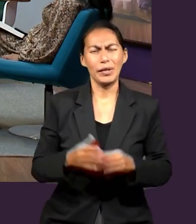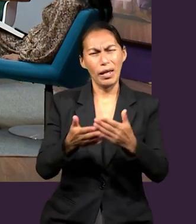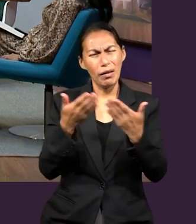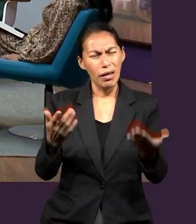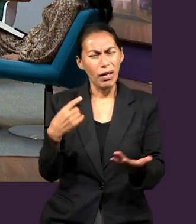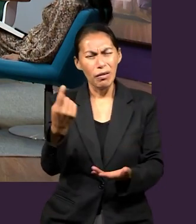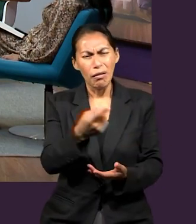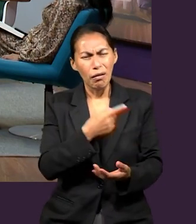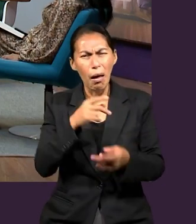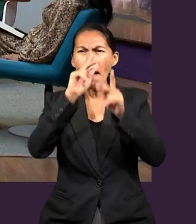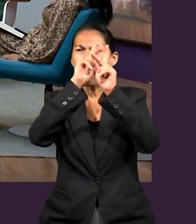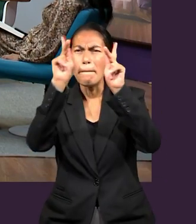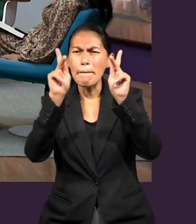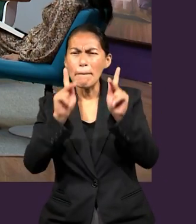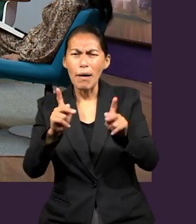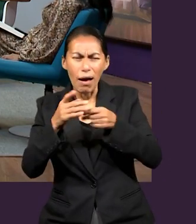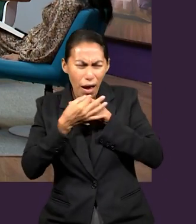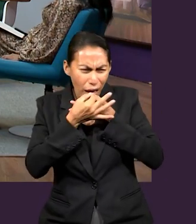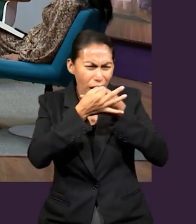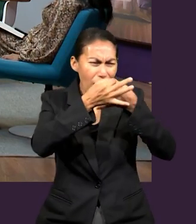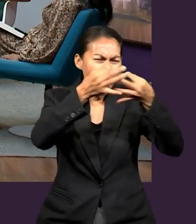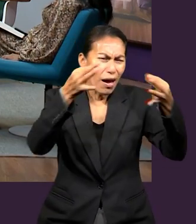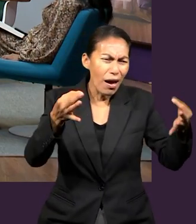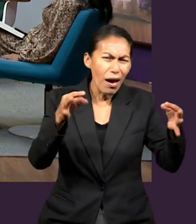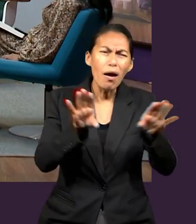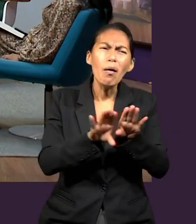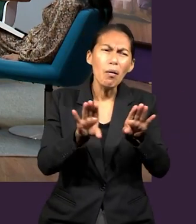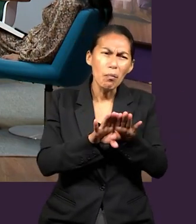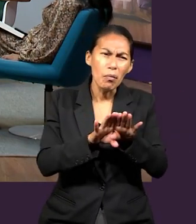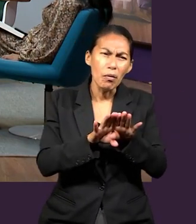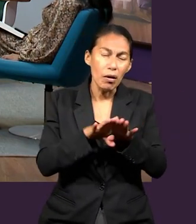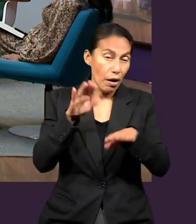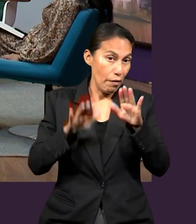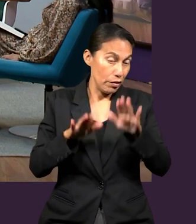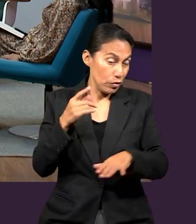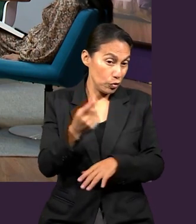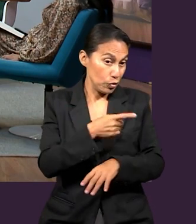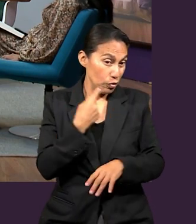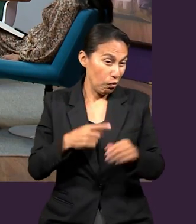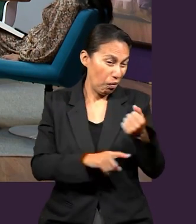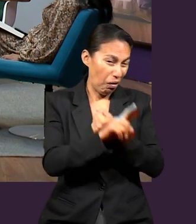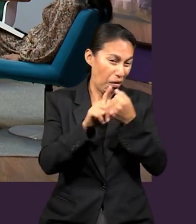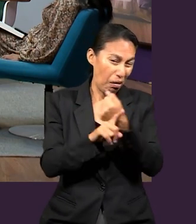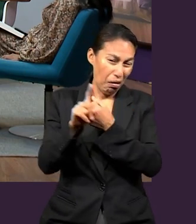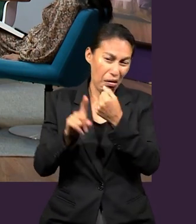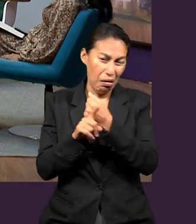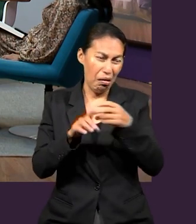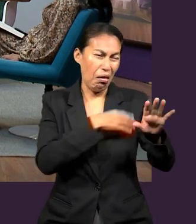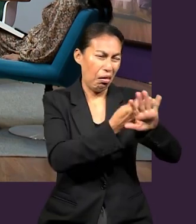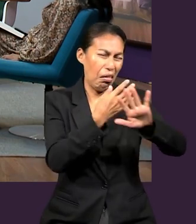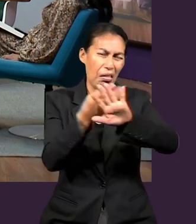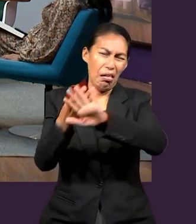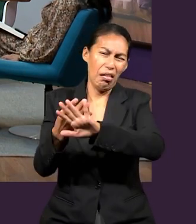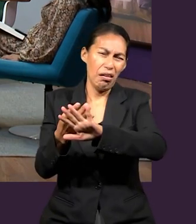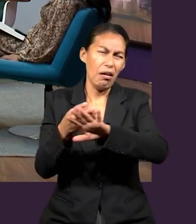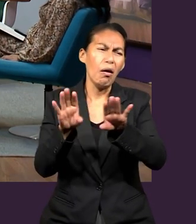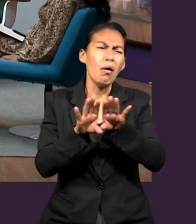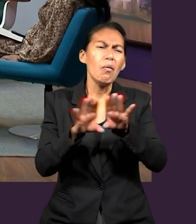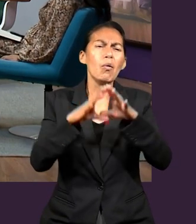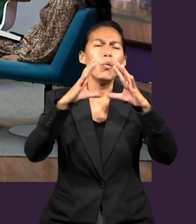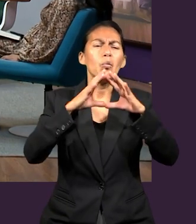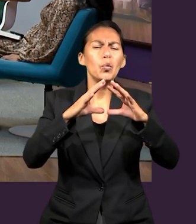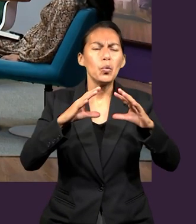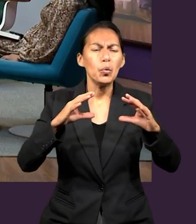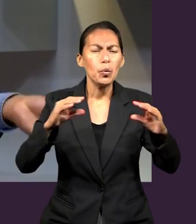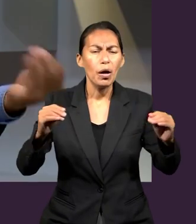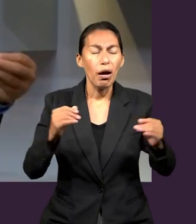¿Cómo nosotros podemos ser predicadores de la paz, Sonia? En vez de ser canales de conflicto. ¿Y qué situaciones